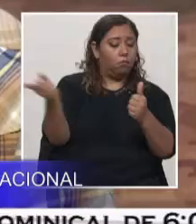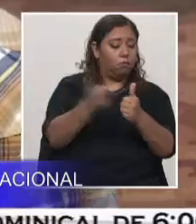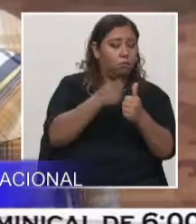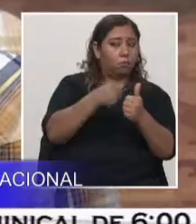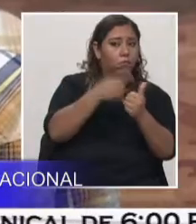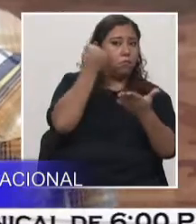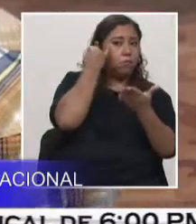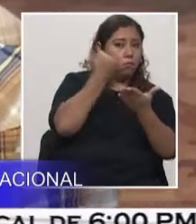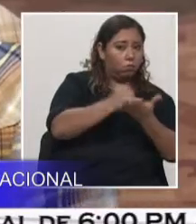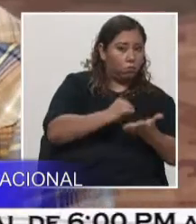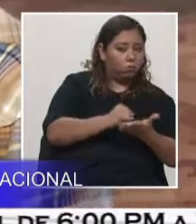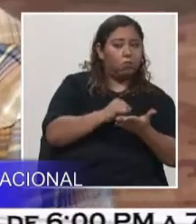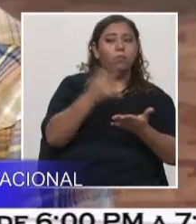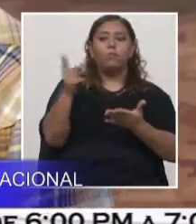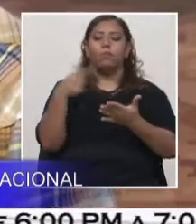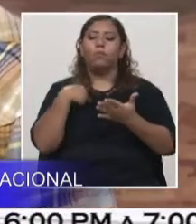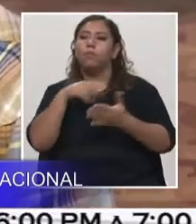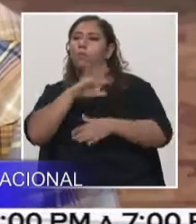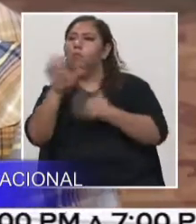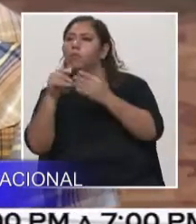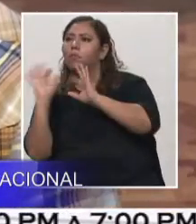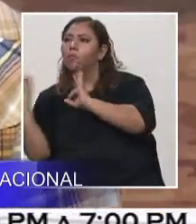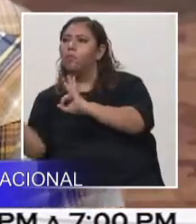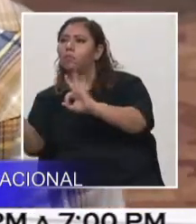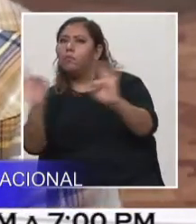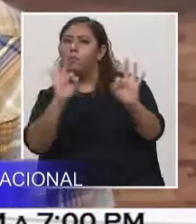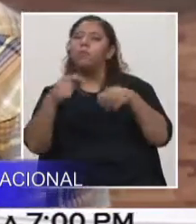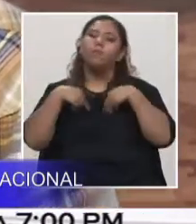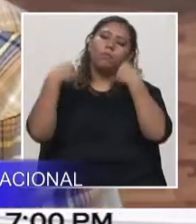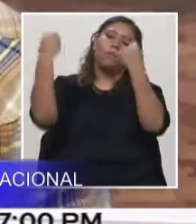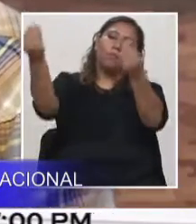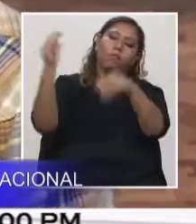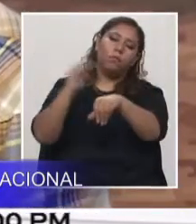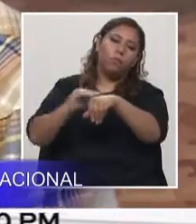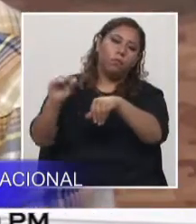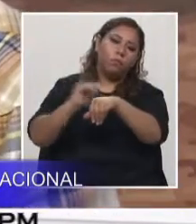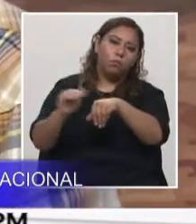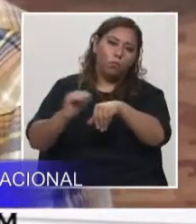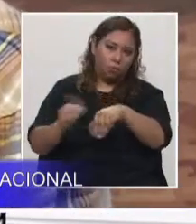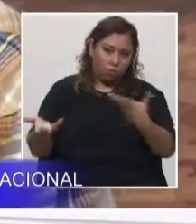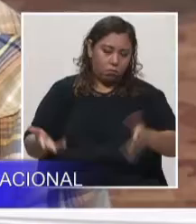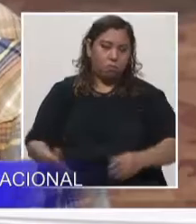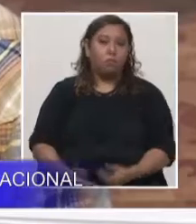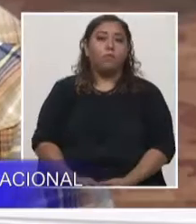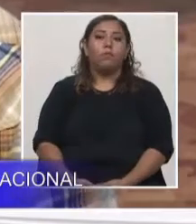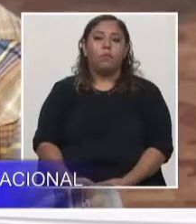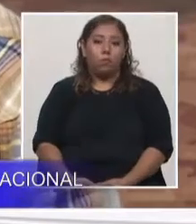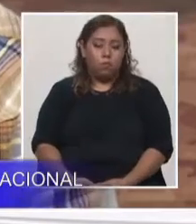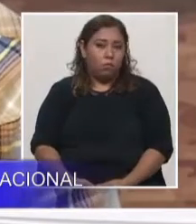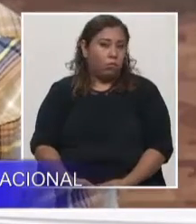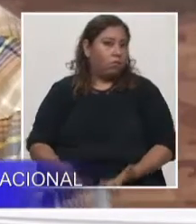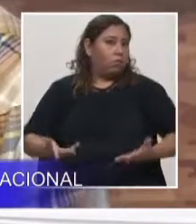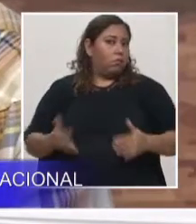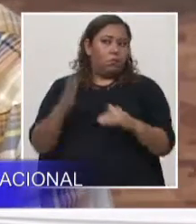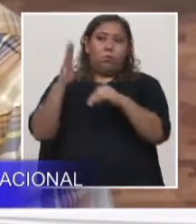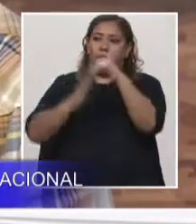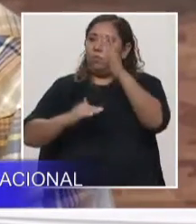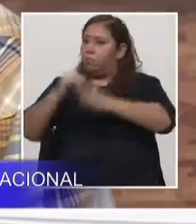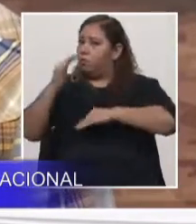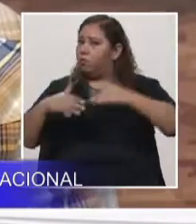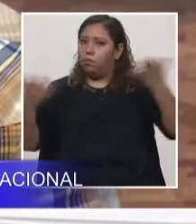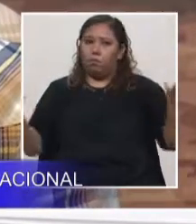Ninguna operación de ningún tipo, de ningún tipo, no solo en el tema de minería, sino que en el tema de construcción, en el tema de carreteras,